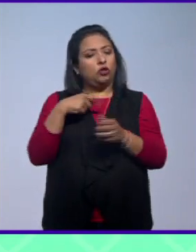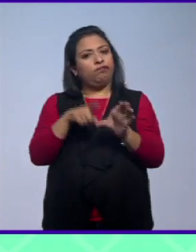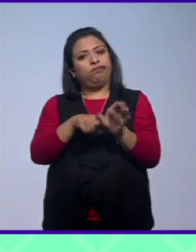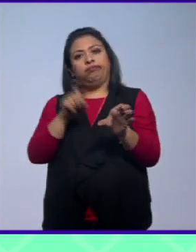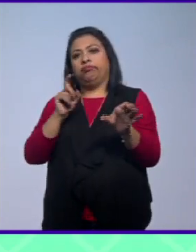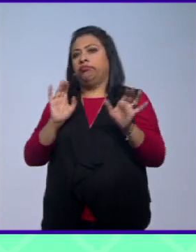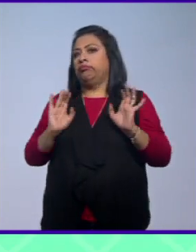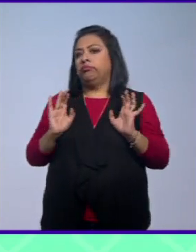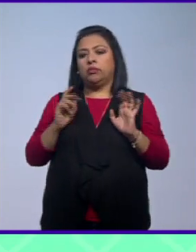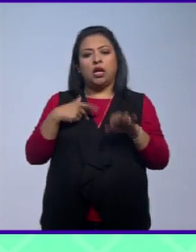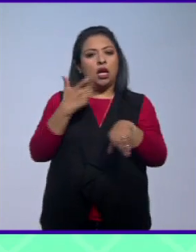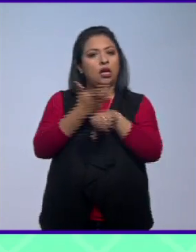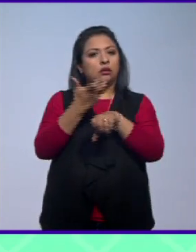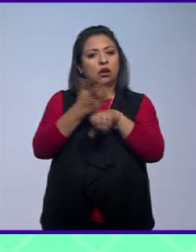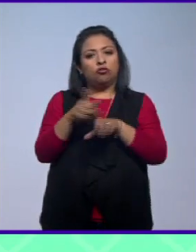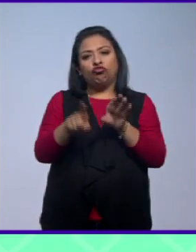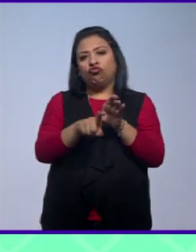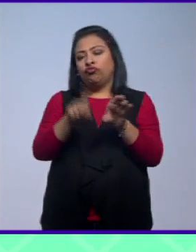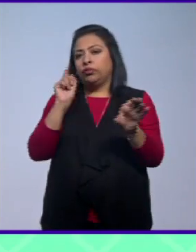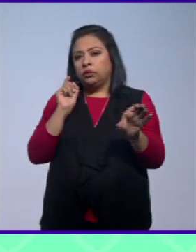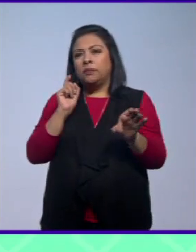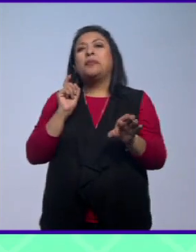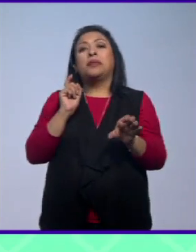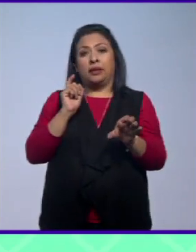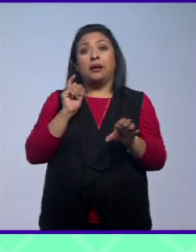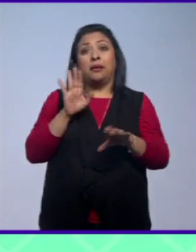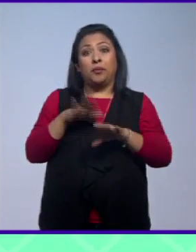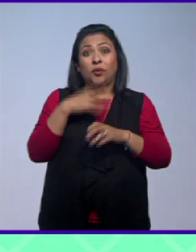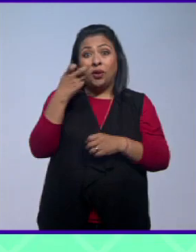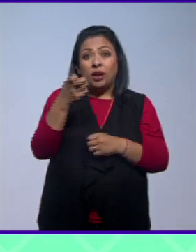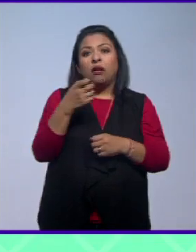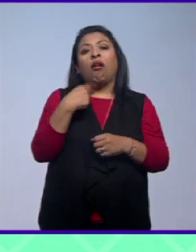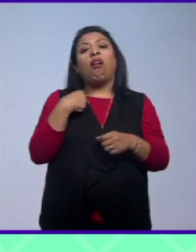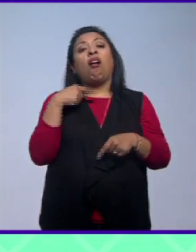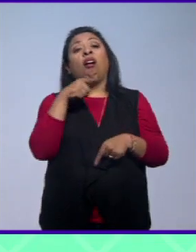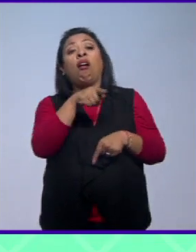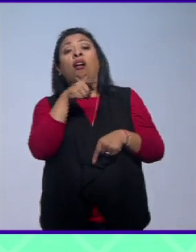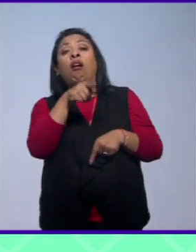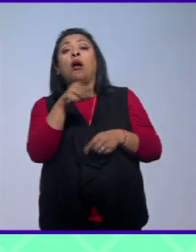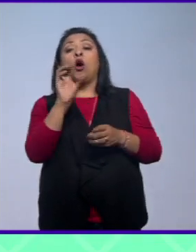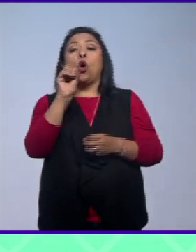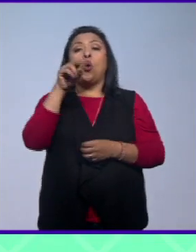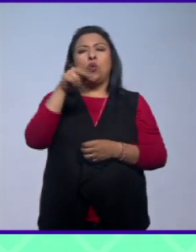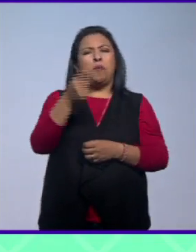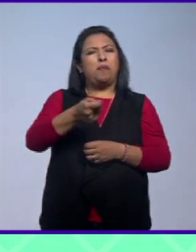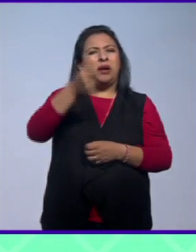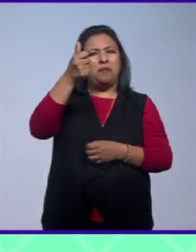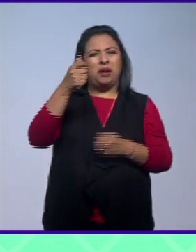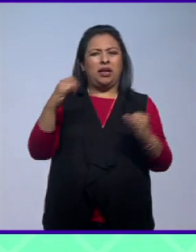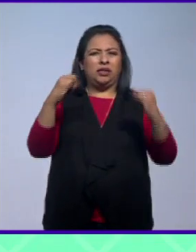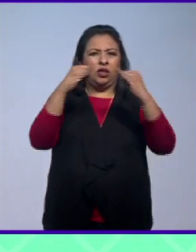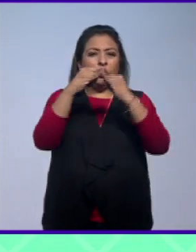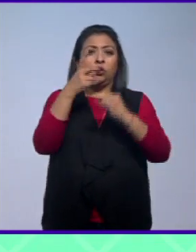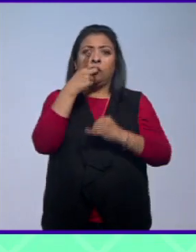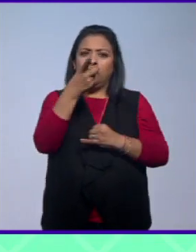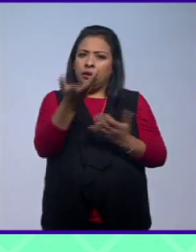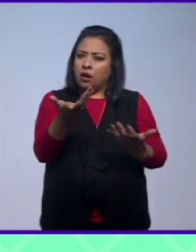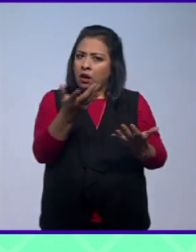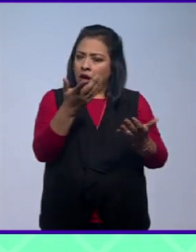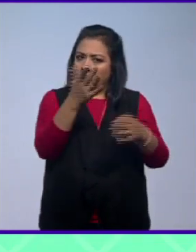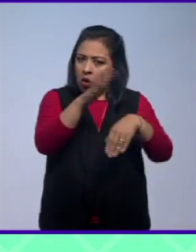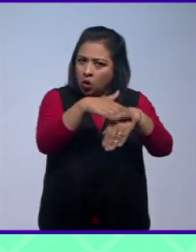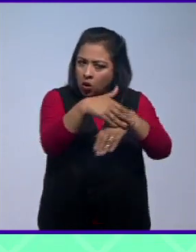se retira Estados Unidos precisamente por estos señalamientos porque la ONU fue una de las primeras instancias en saltar y